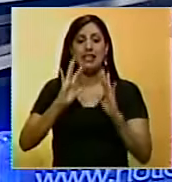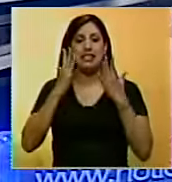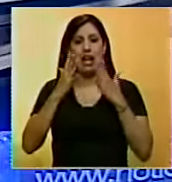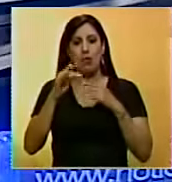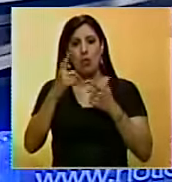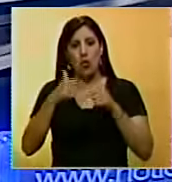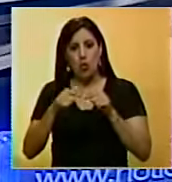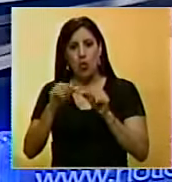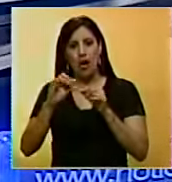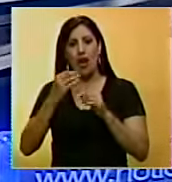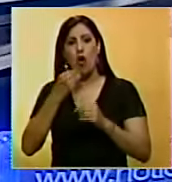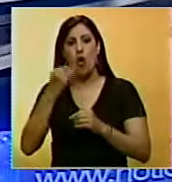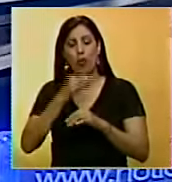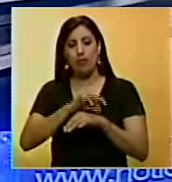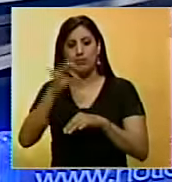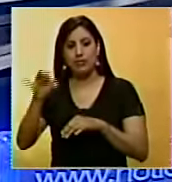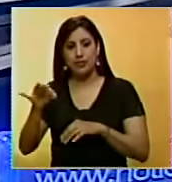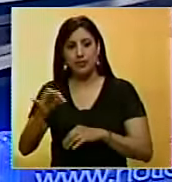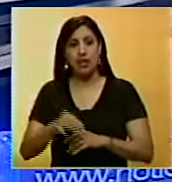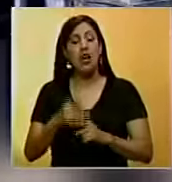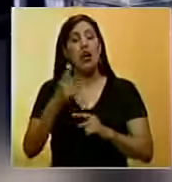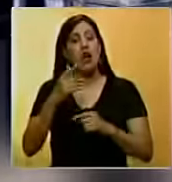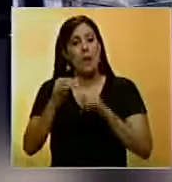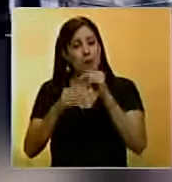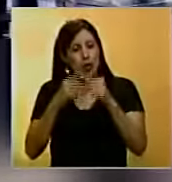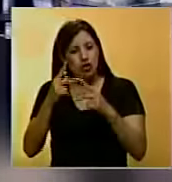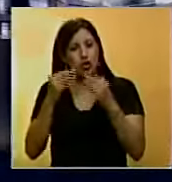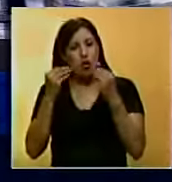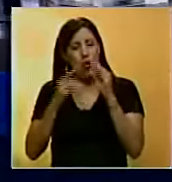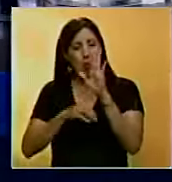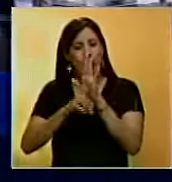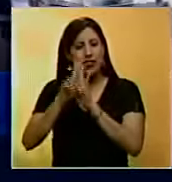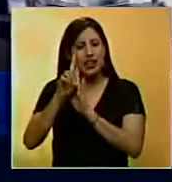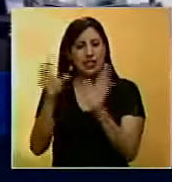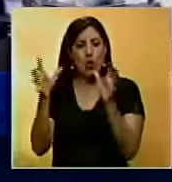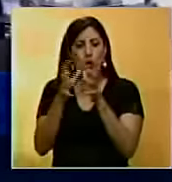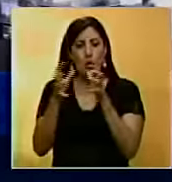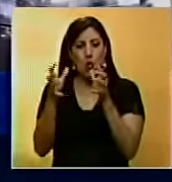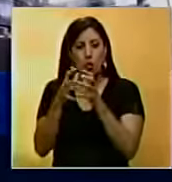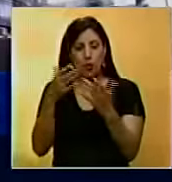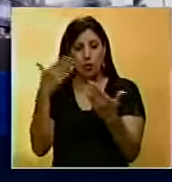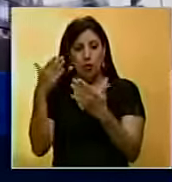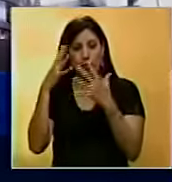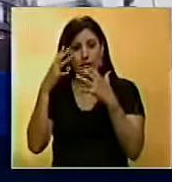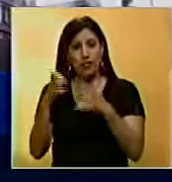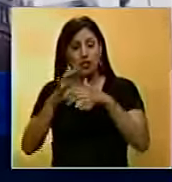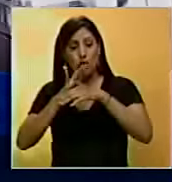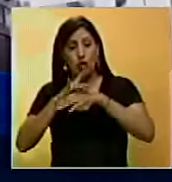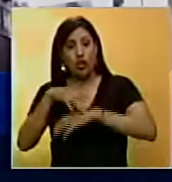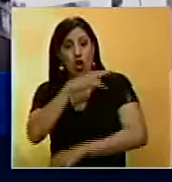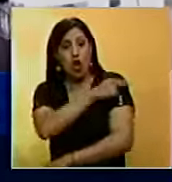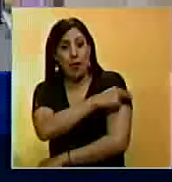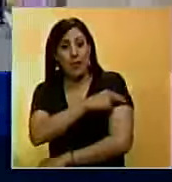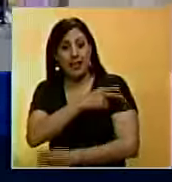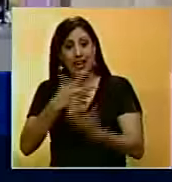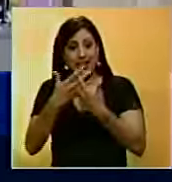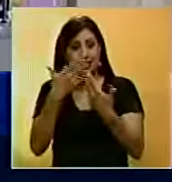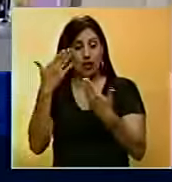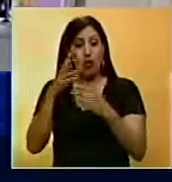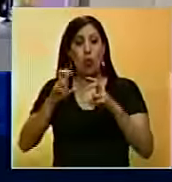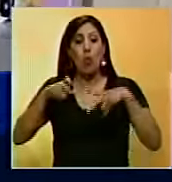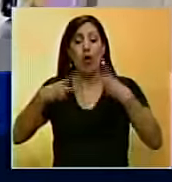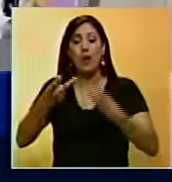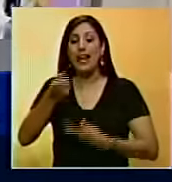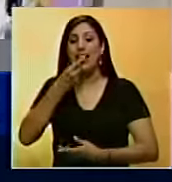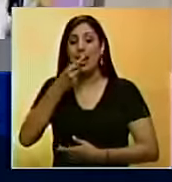manipulación de células jóvenes T. El procedimiento desarrollado por el equipo de oncólogos del Hospital Estadounidense representa un nuevo tipo